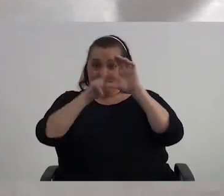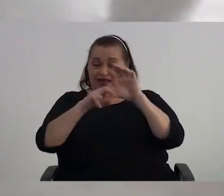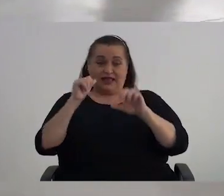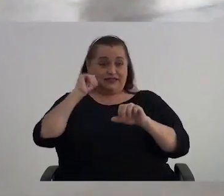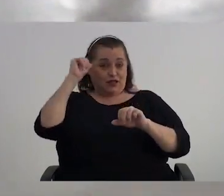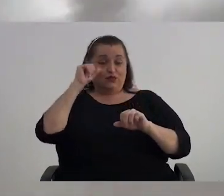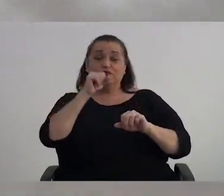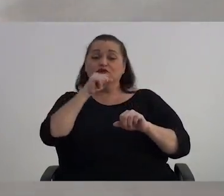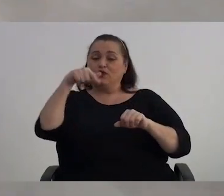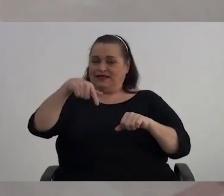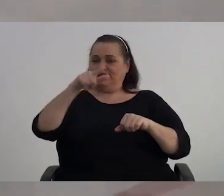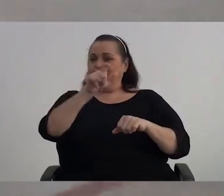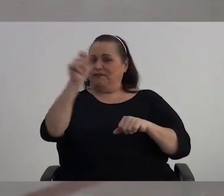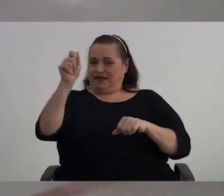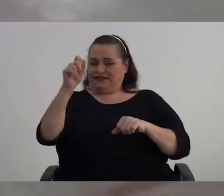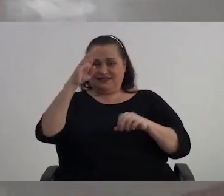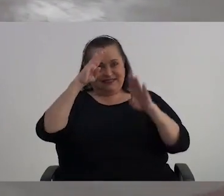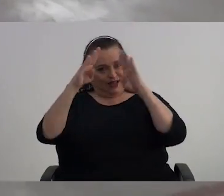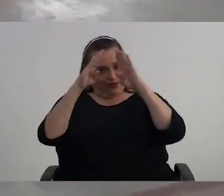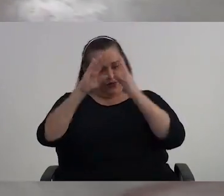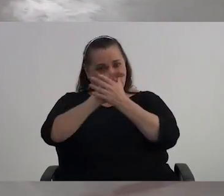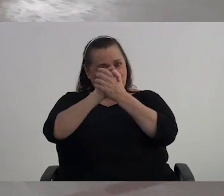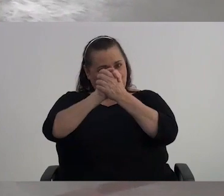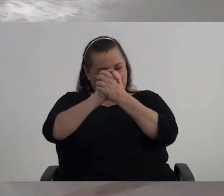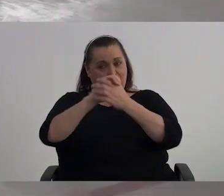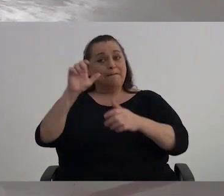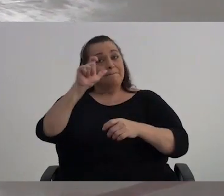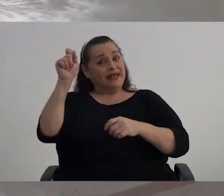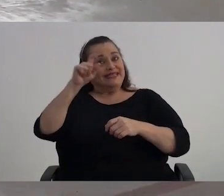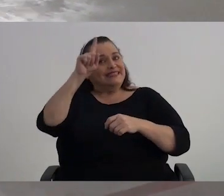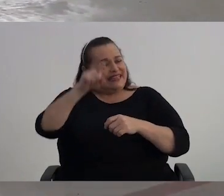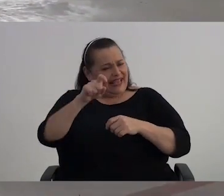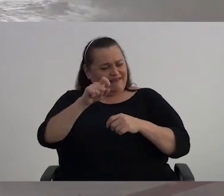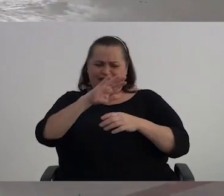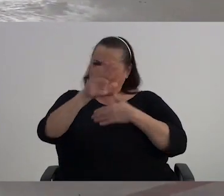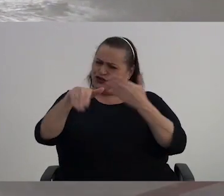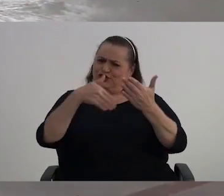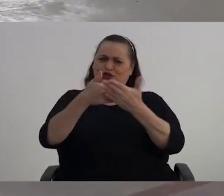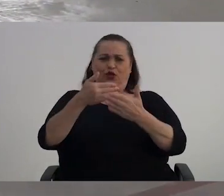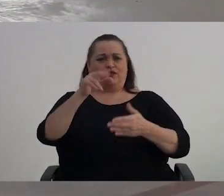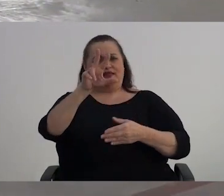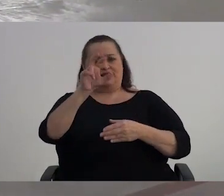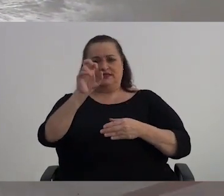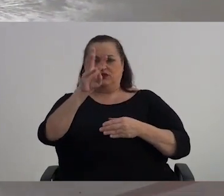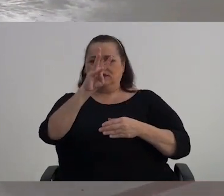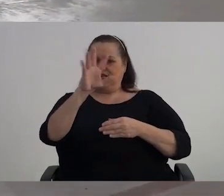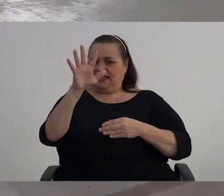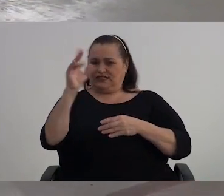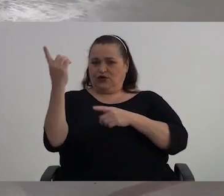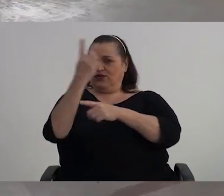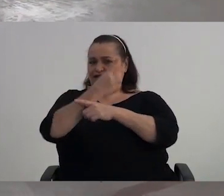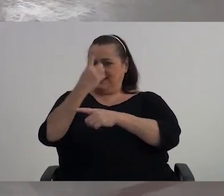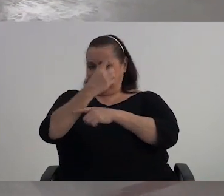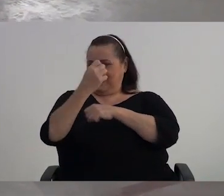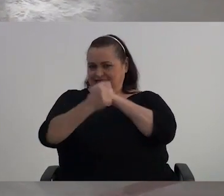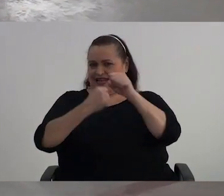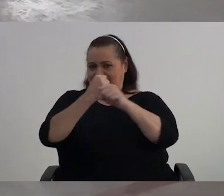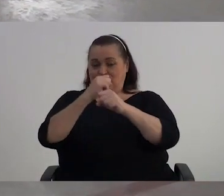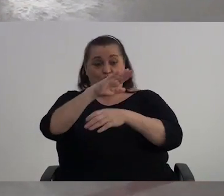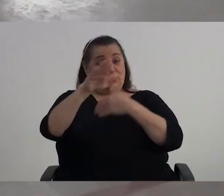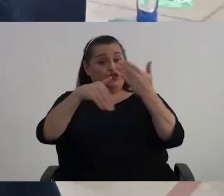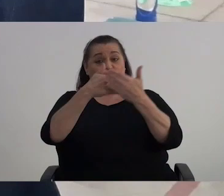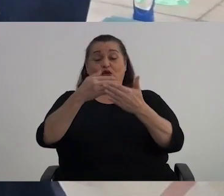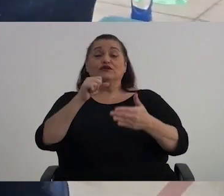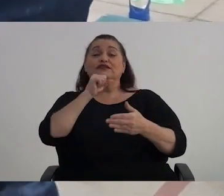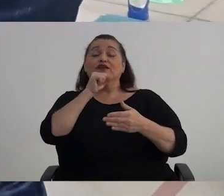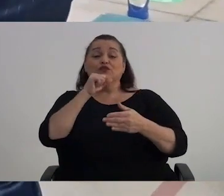mes, que no debería ser el mes, sino debería ser todos los 365 días del año y a todos los adultos